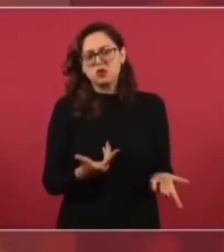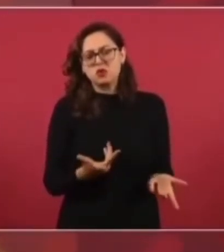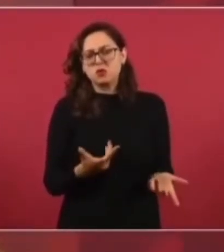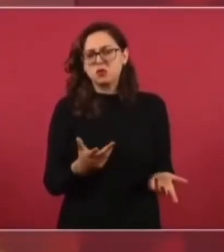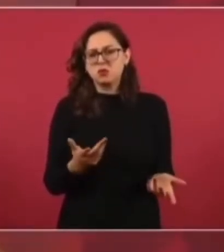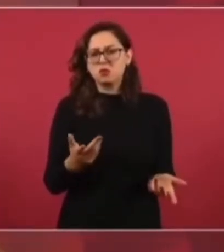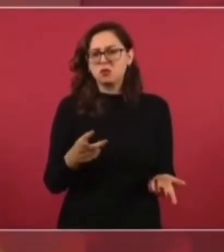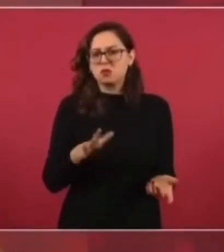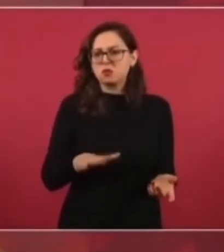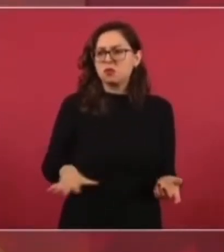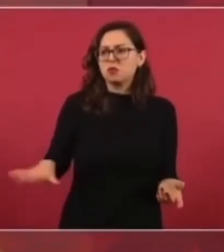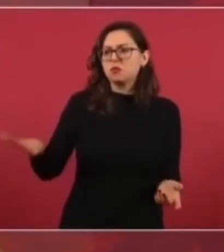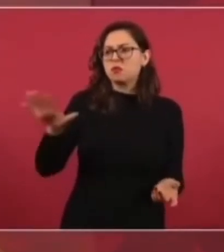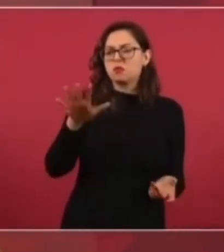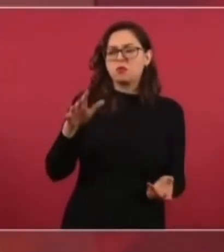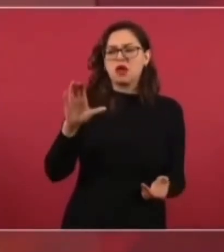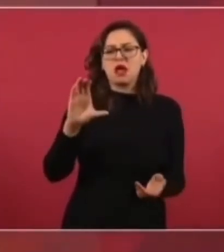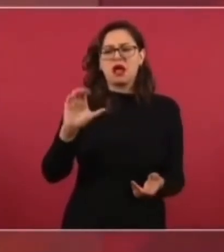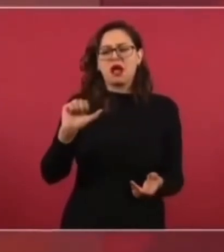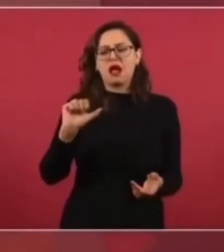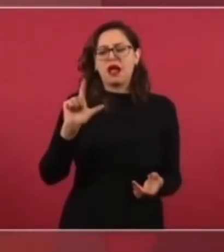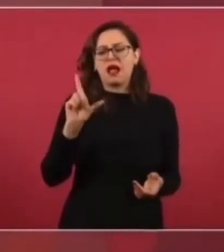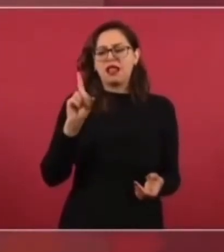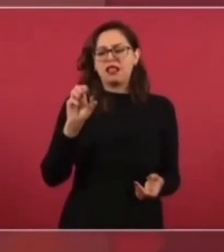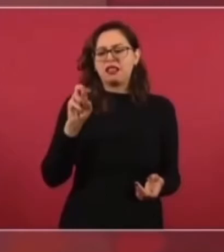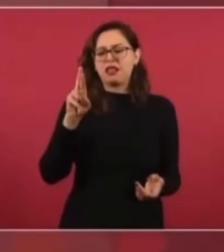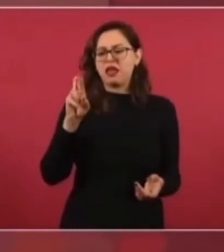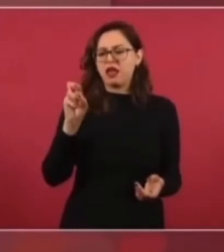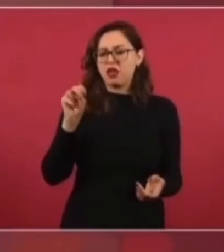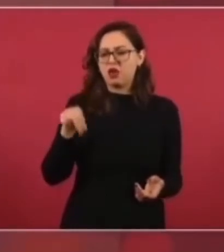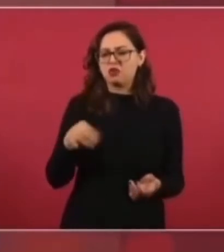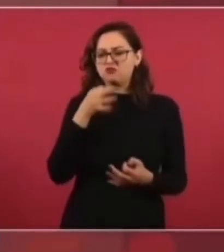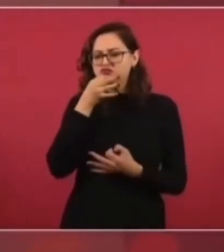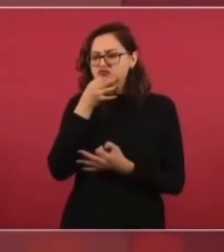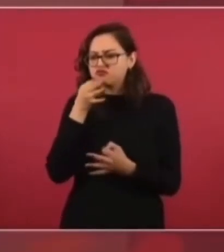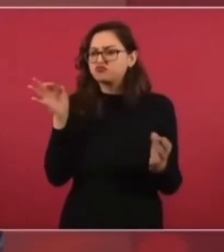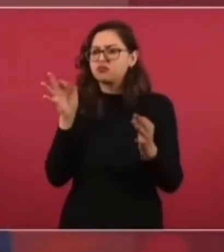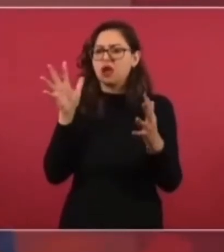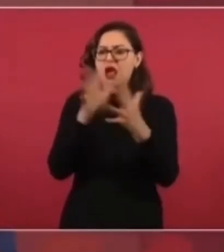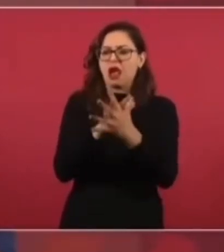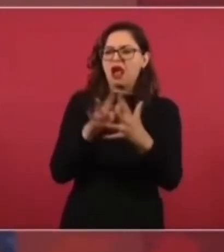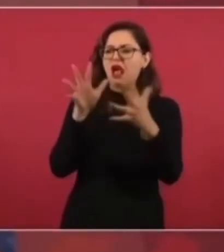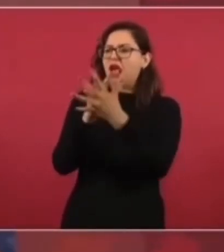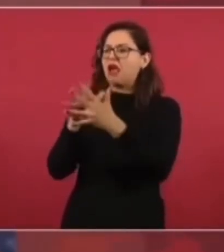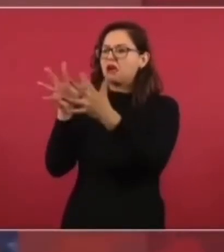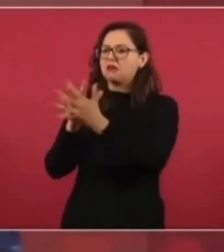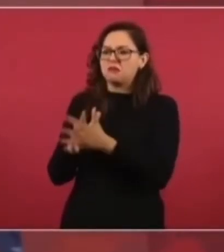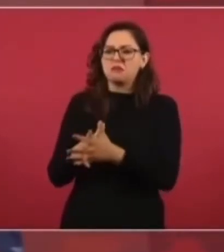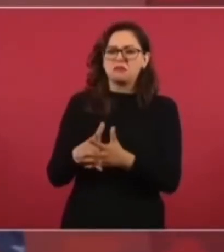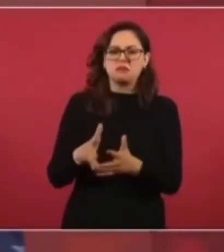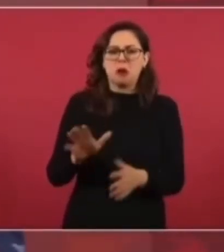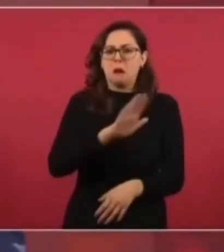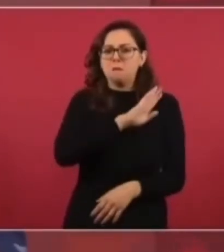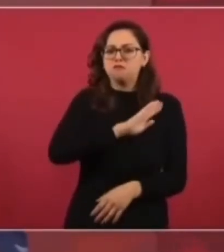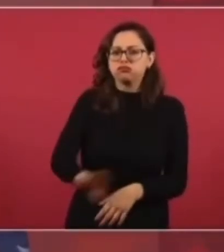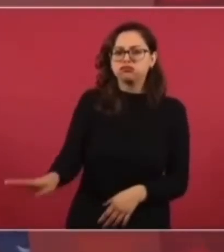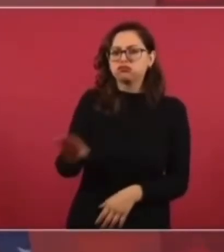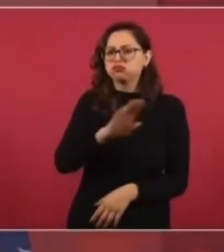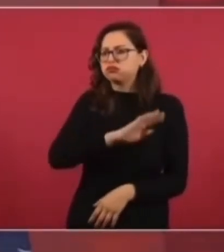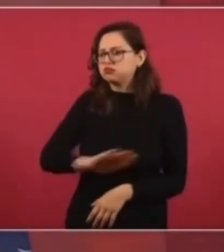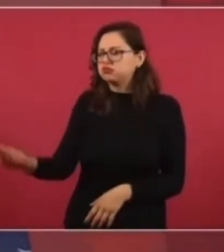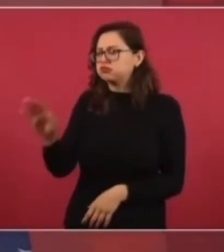de esa manera, por qué